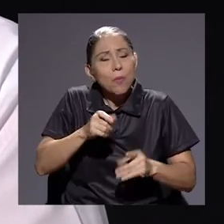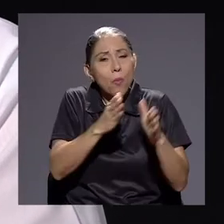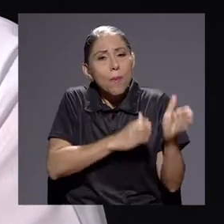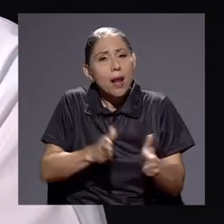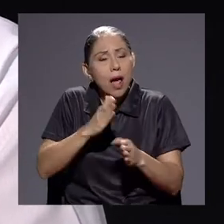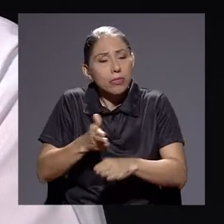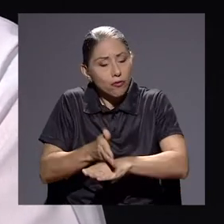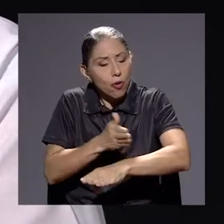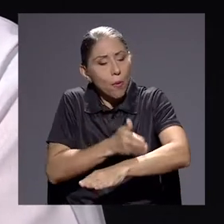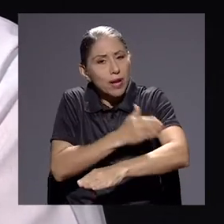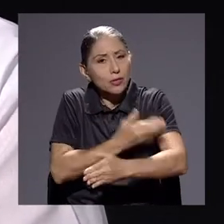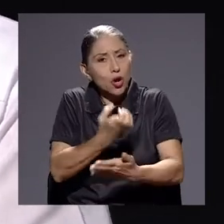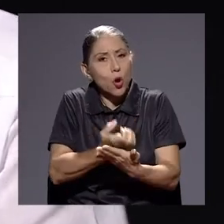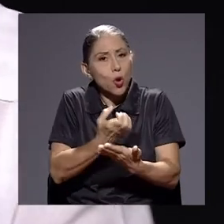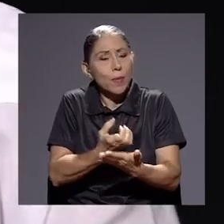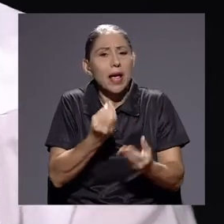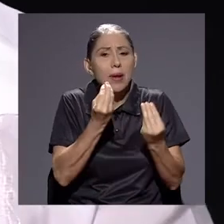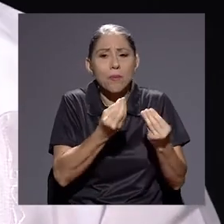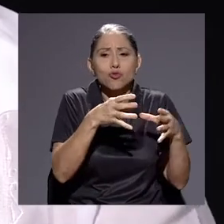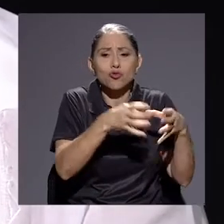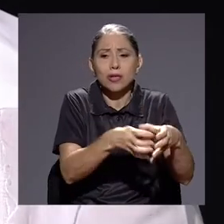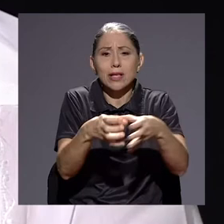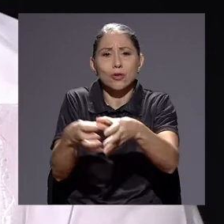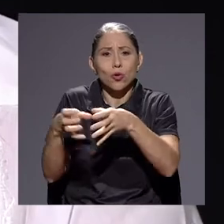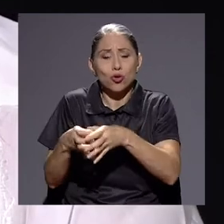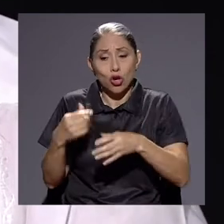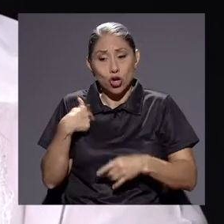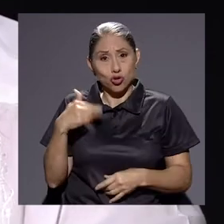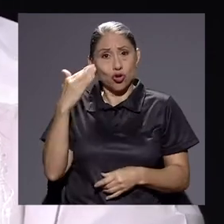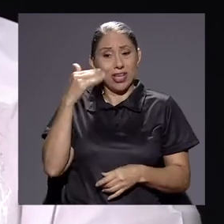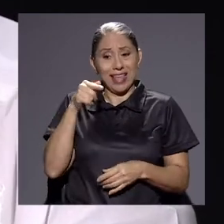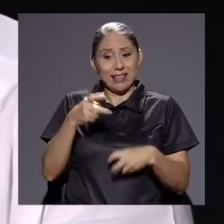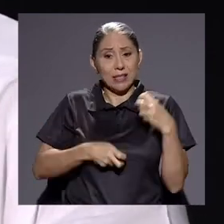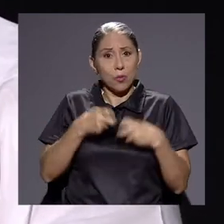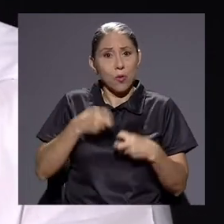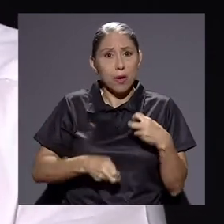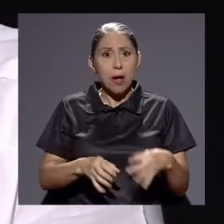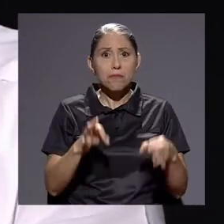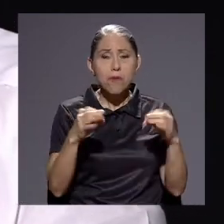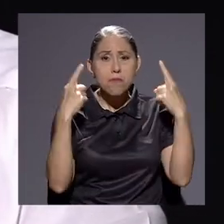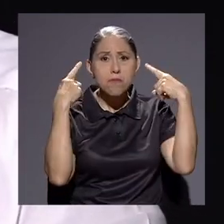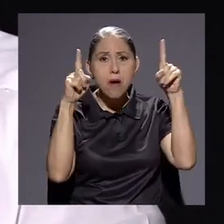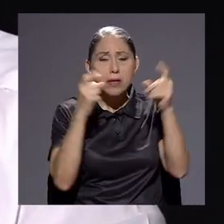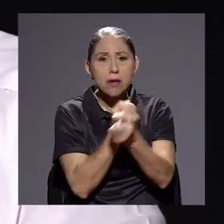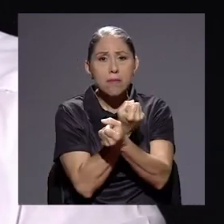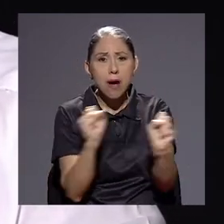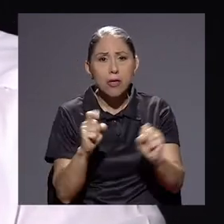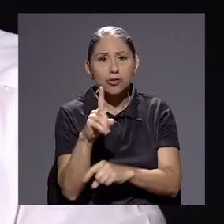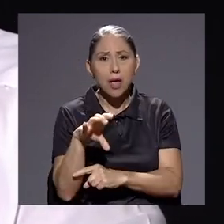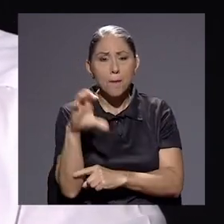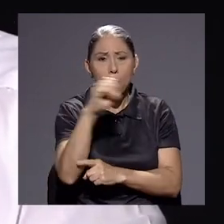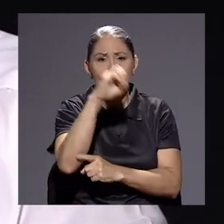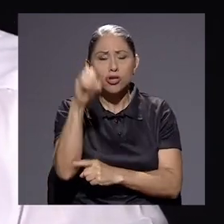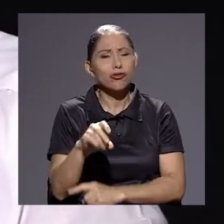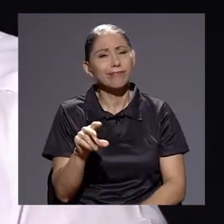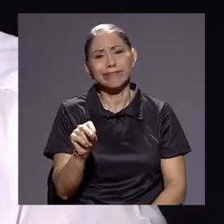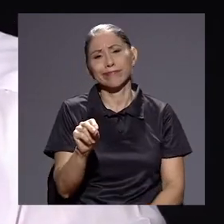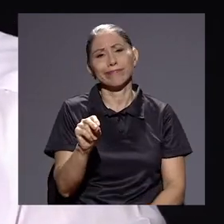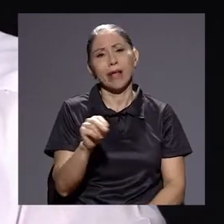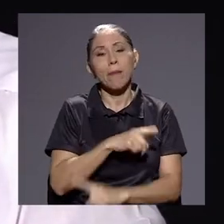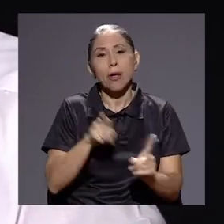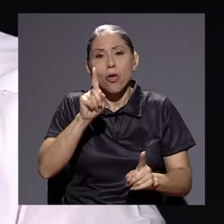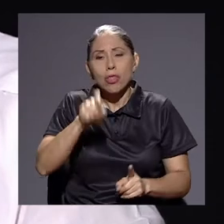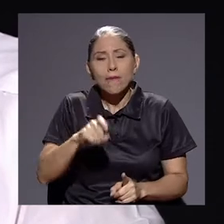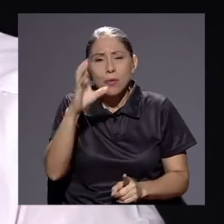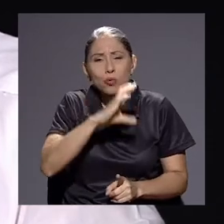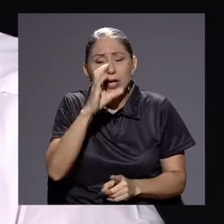recuperación económica para muchos sectores. Yo sé que de esta crisis no vamos a salir con el 100% salvados, pero debemos buscar que la